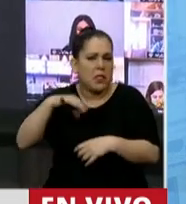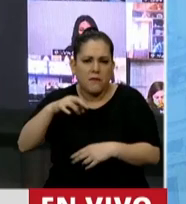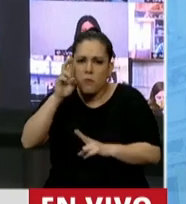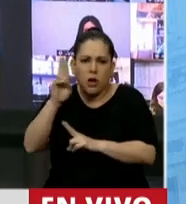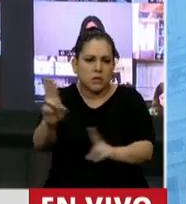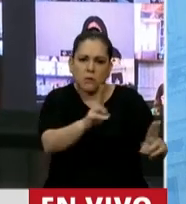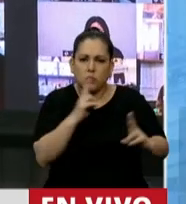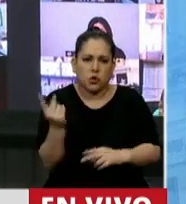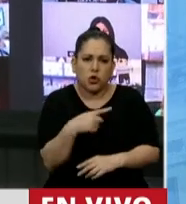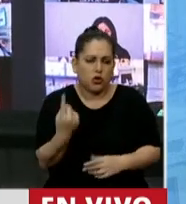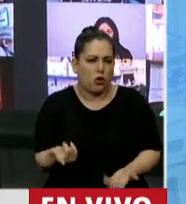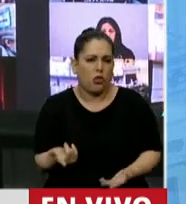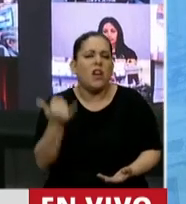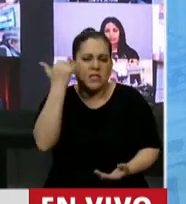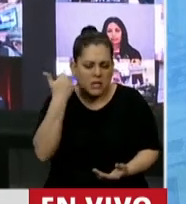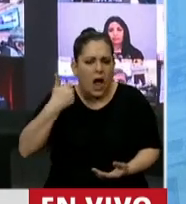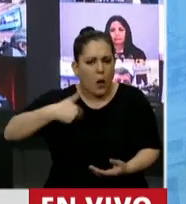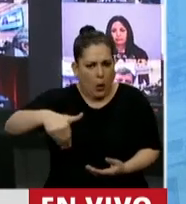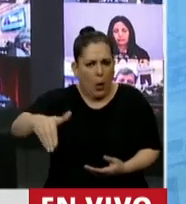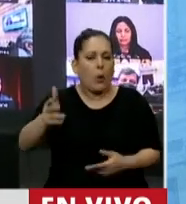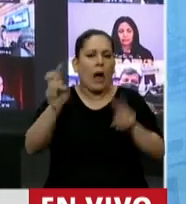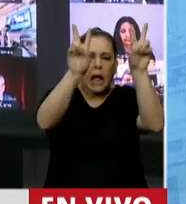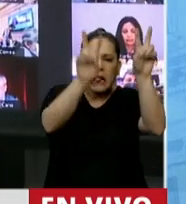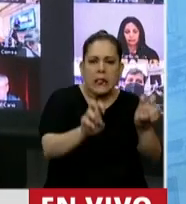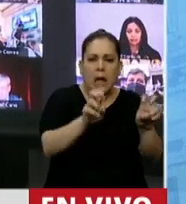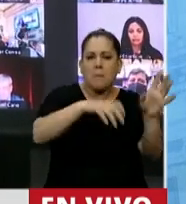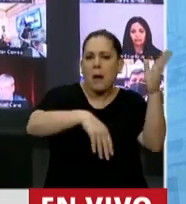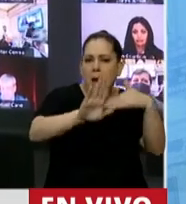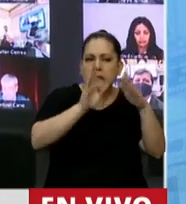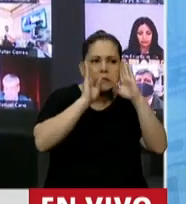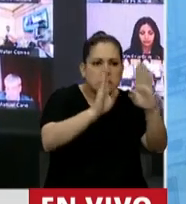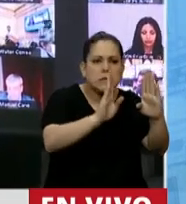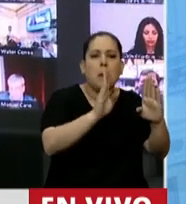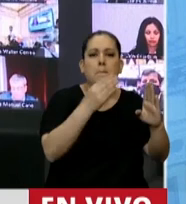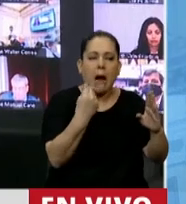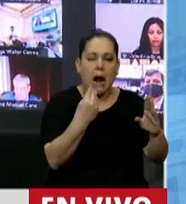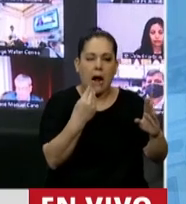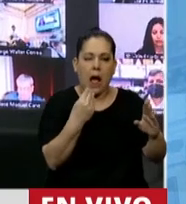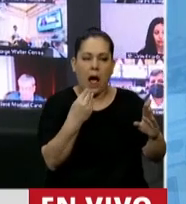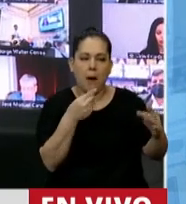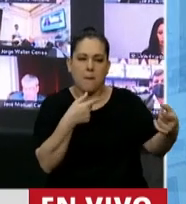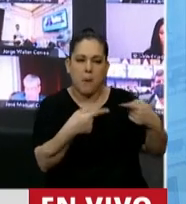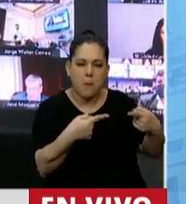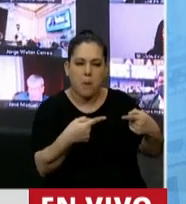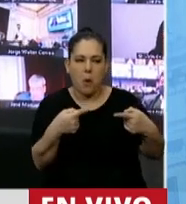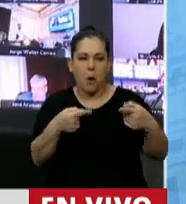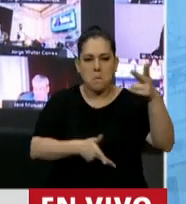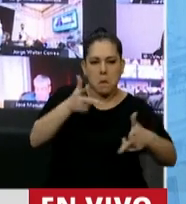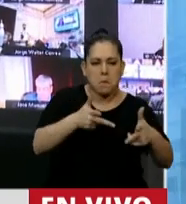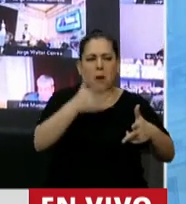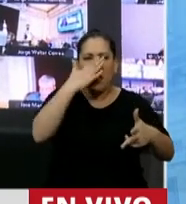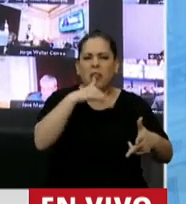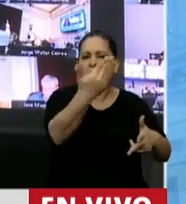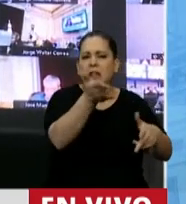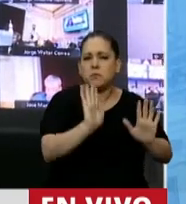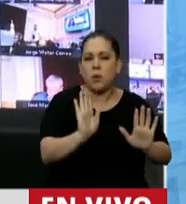Presidente. Ya nos va a dar tiempo los temas de que se tratan para ser picantes y dejar nuestras ideas. La